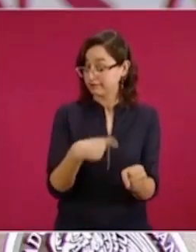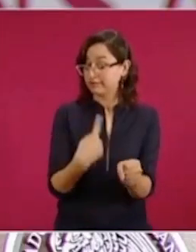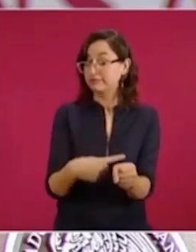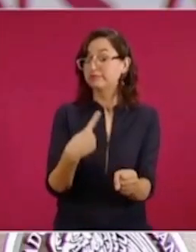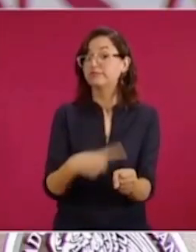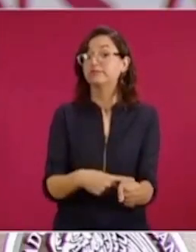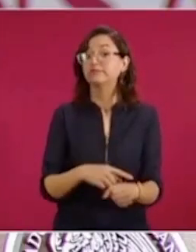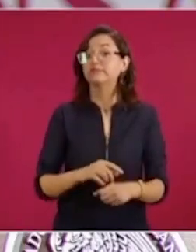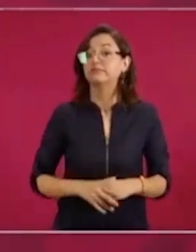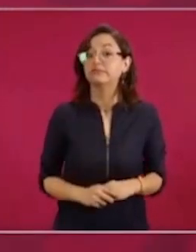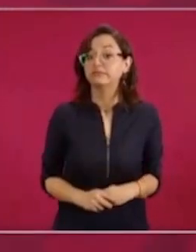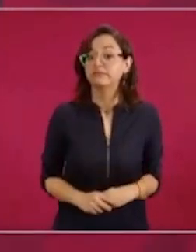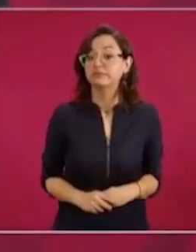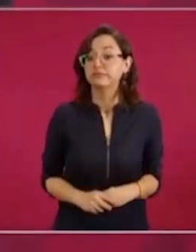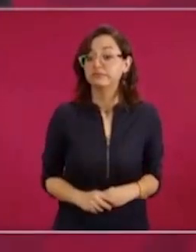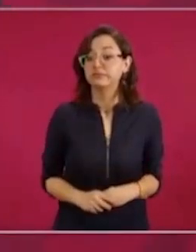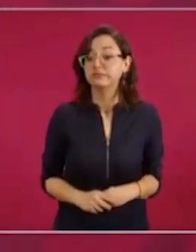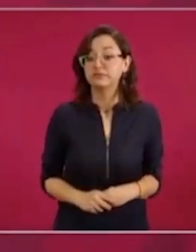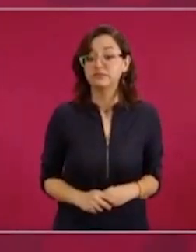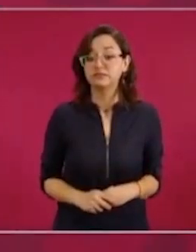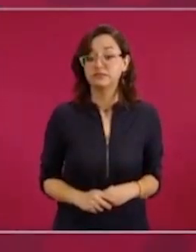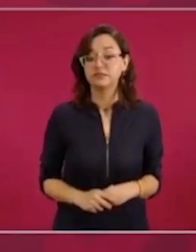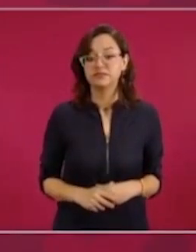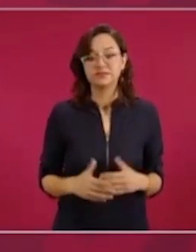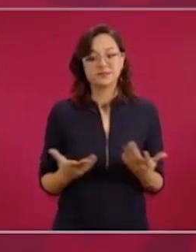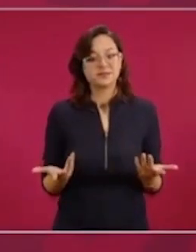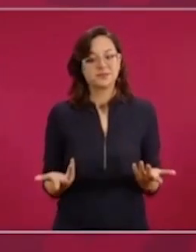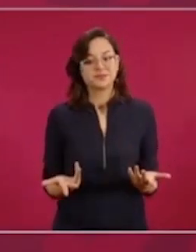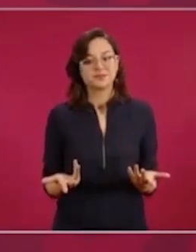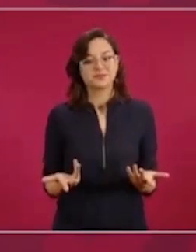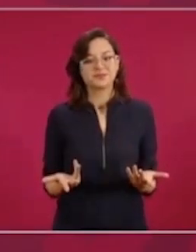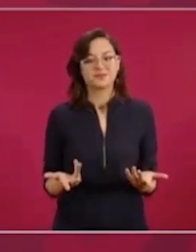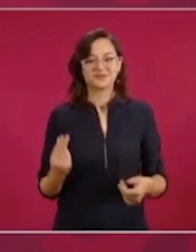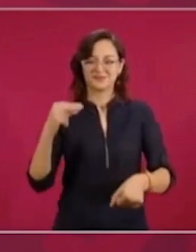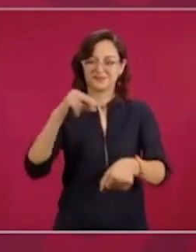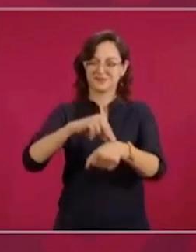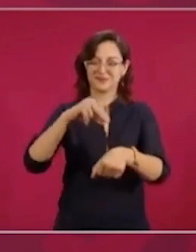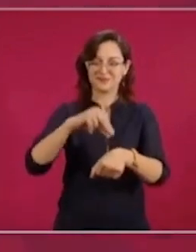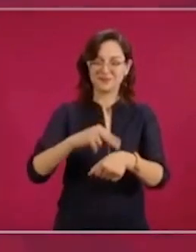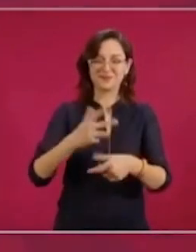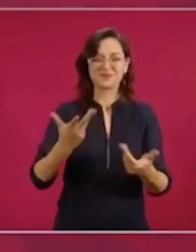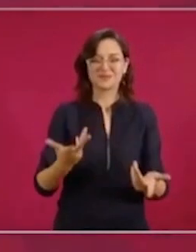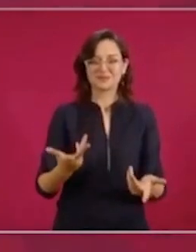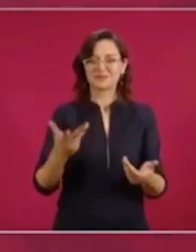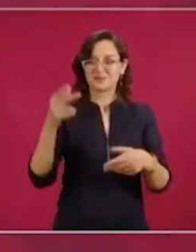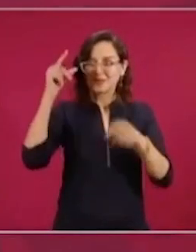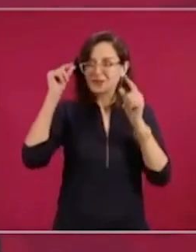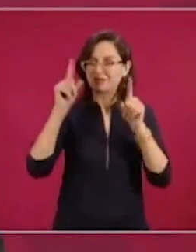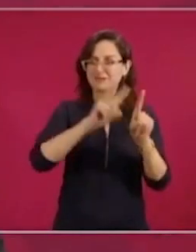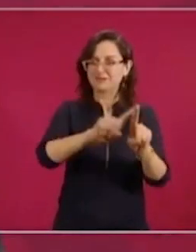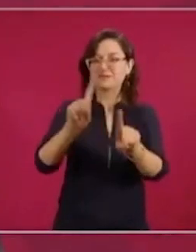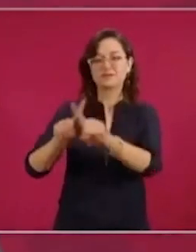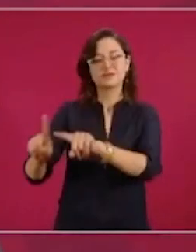y tenemos que ser muy respetuosos. Y eso que hacen